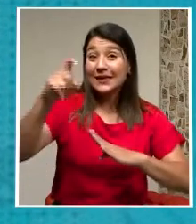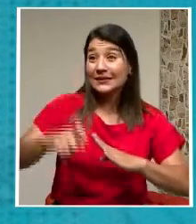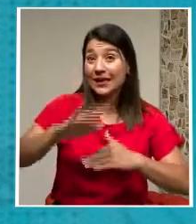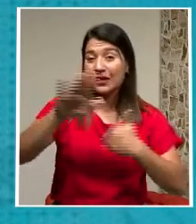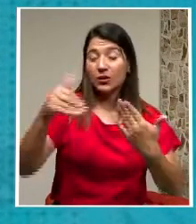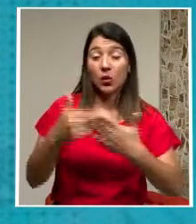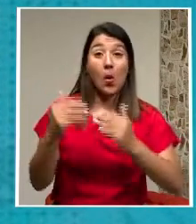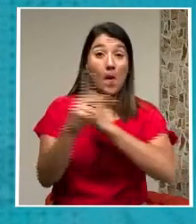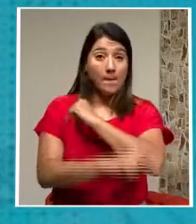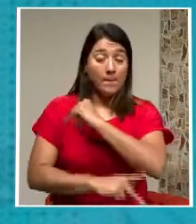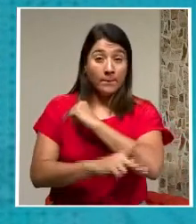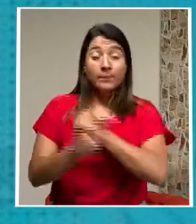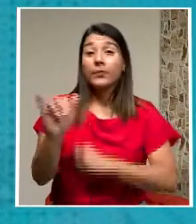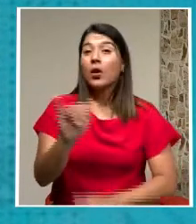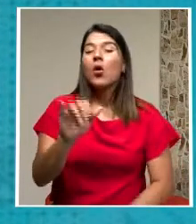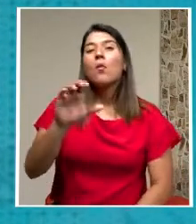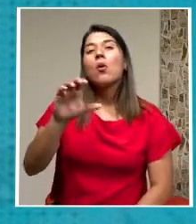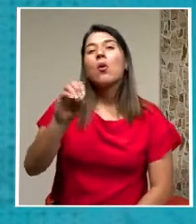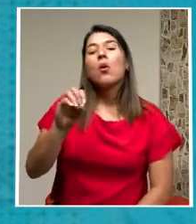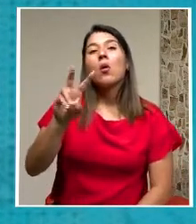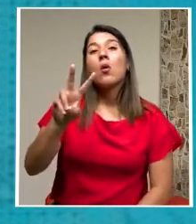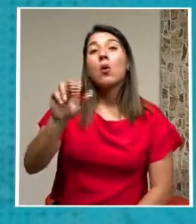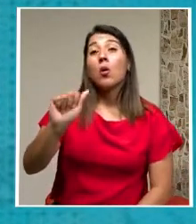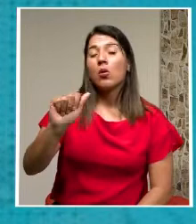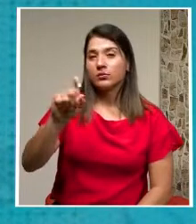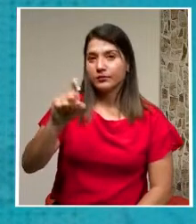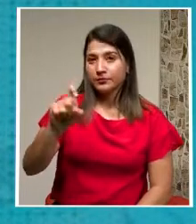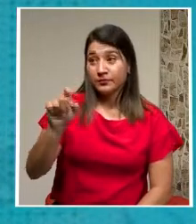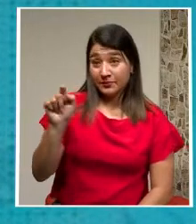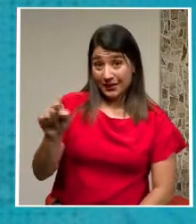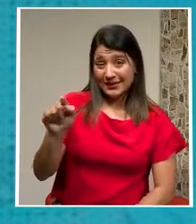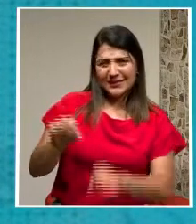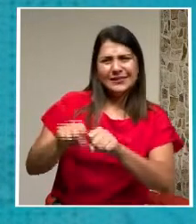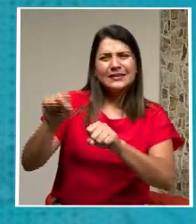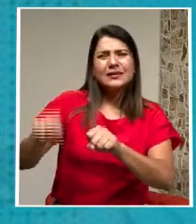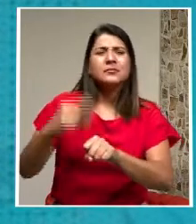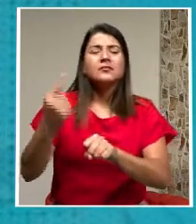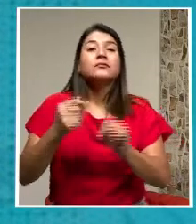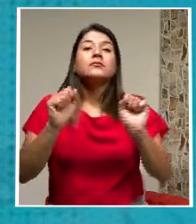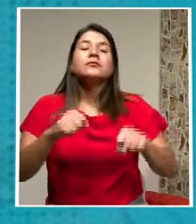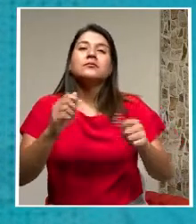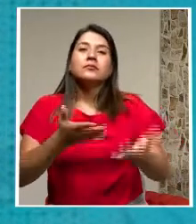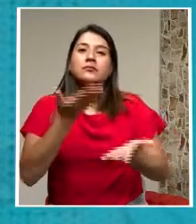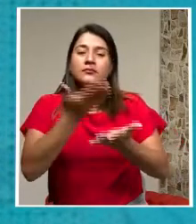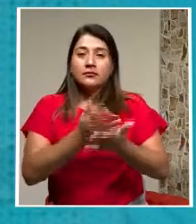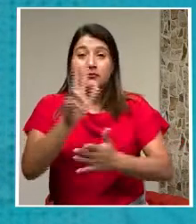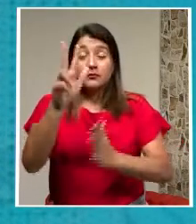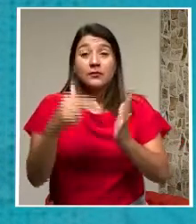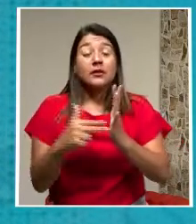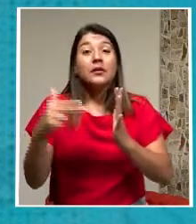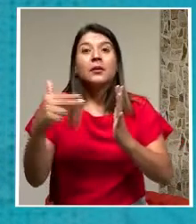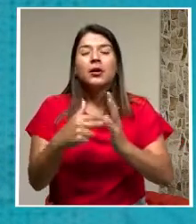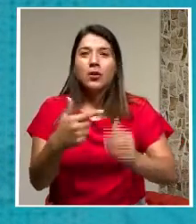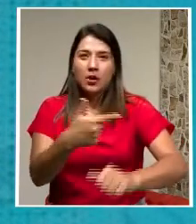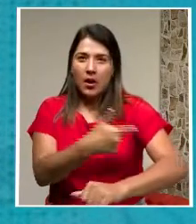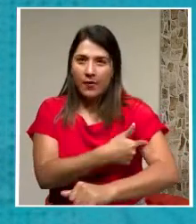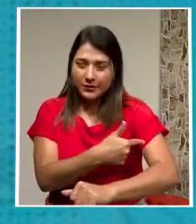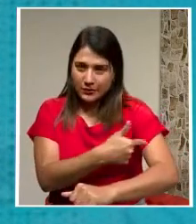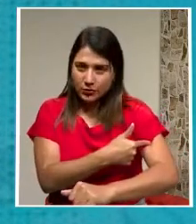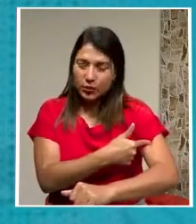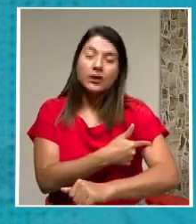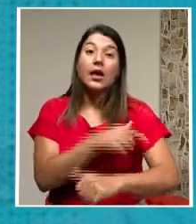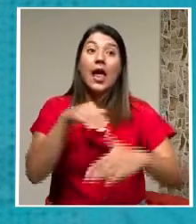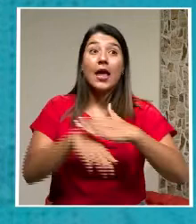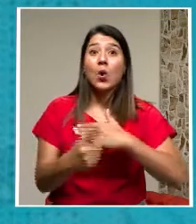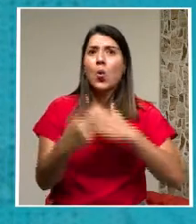COVAX Como dice La señora Directora Lo que ha podido Aportar Son 3 millones De vacunas En un mundo O en una región